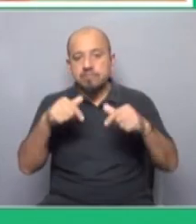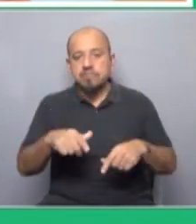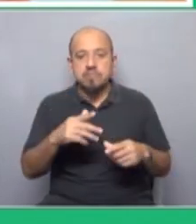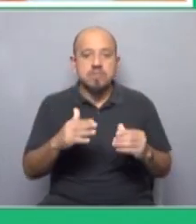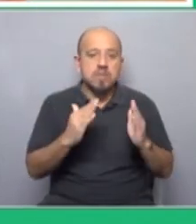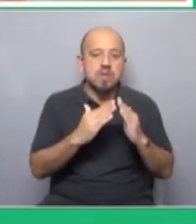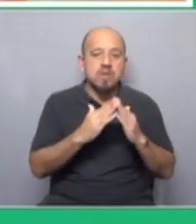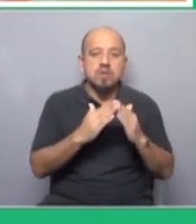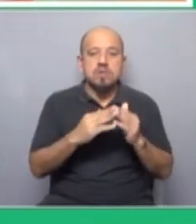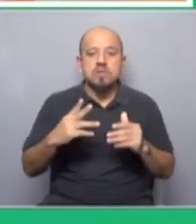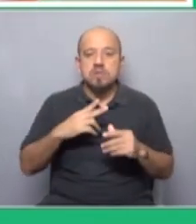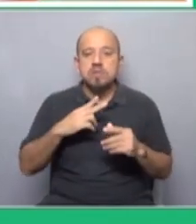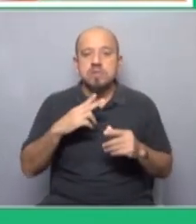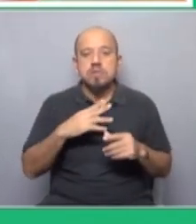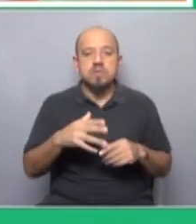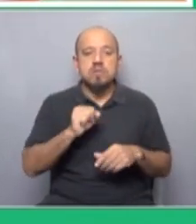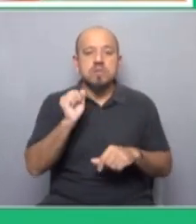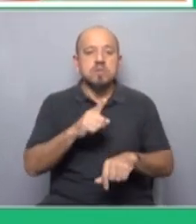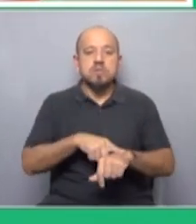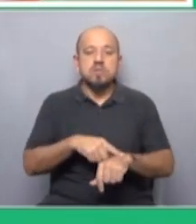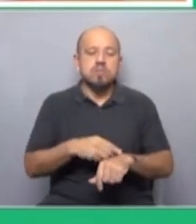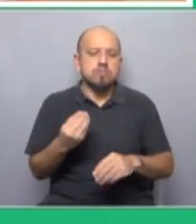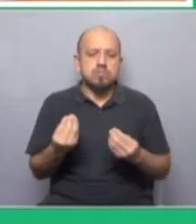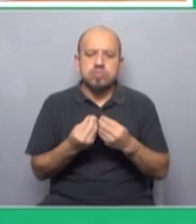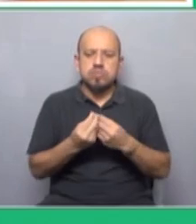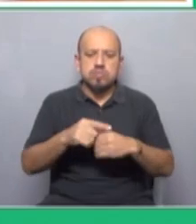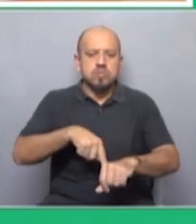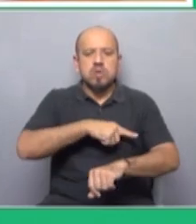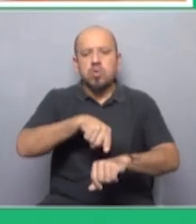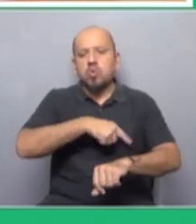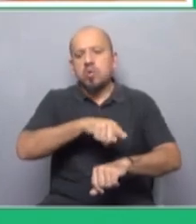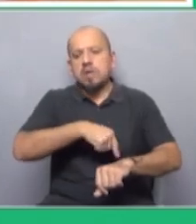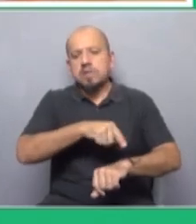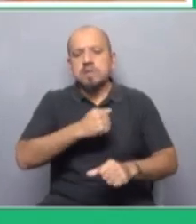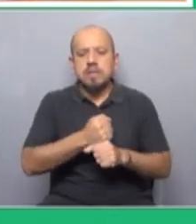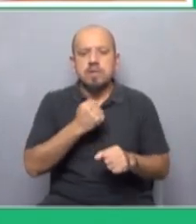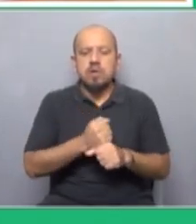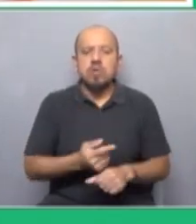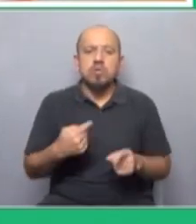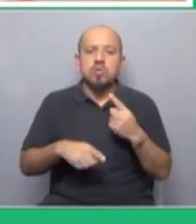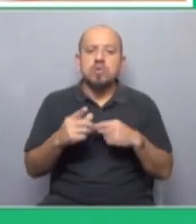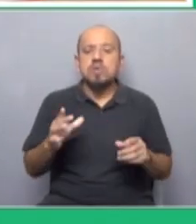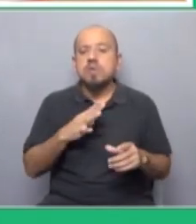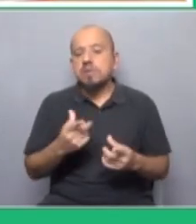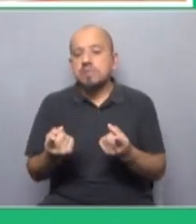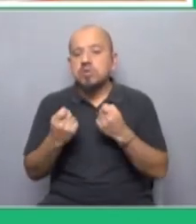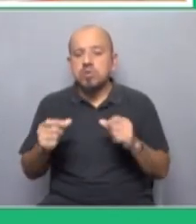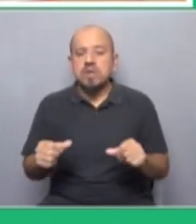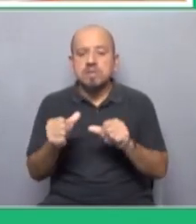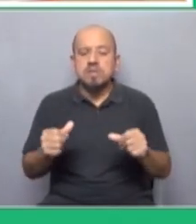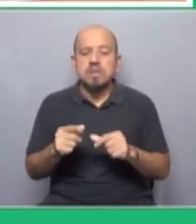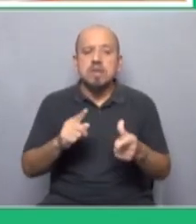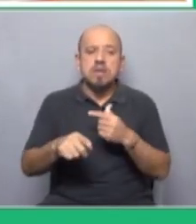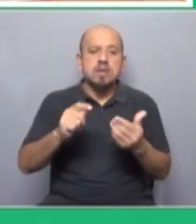en el hogar pero también el exceso de horas trabajadas se evidenció mucho y hubo que generar regulaciones y